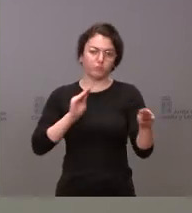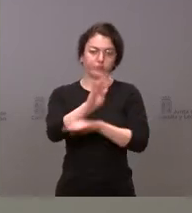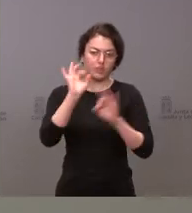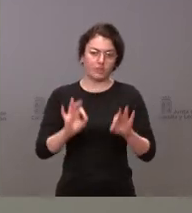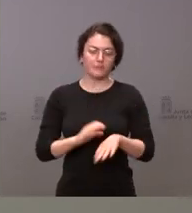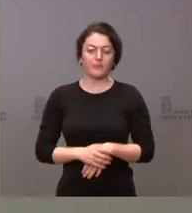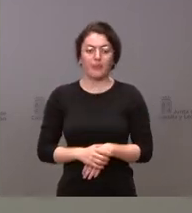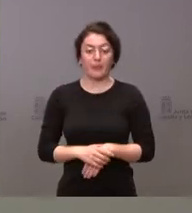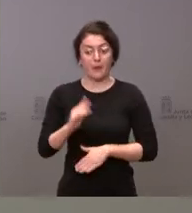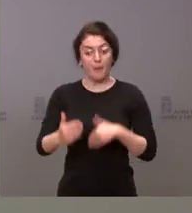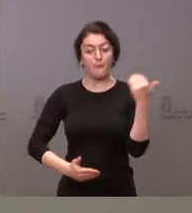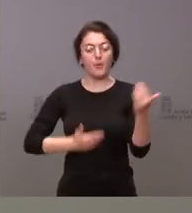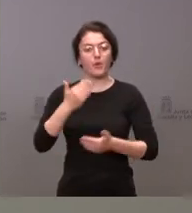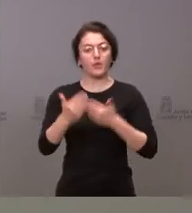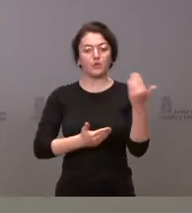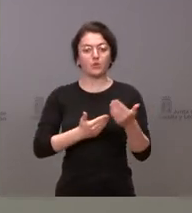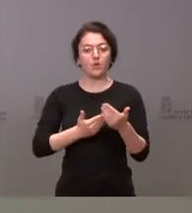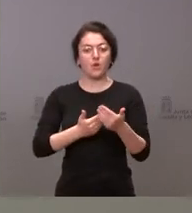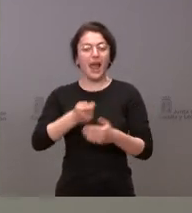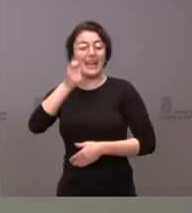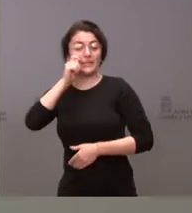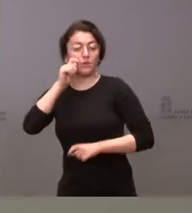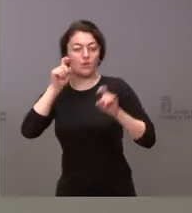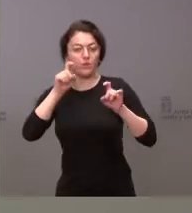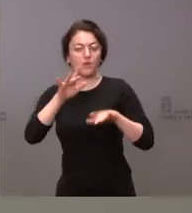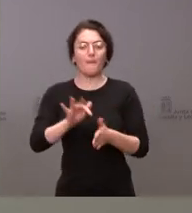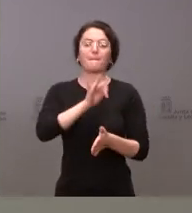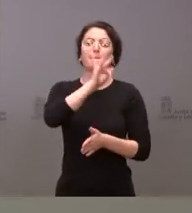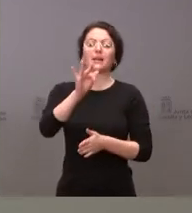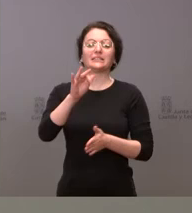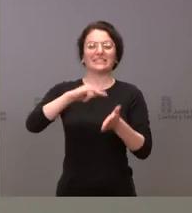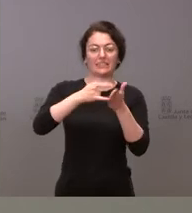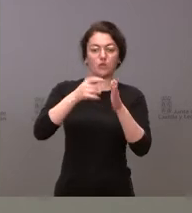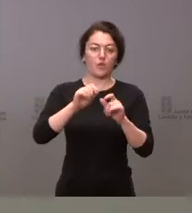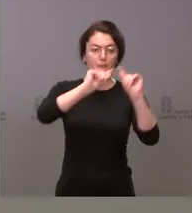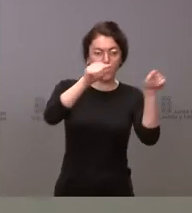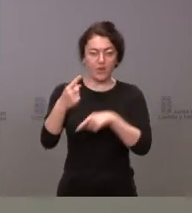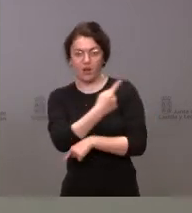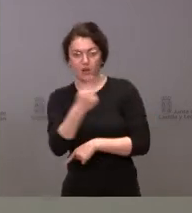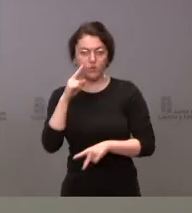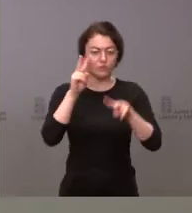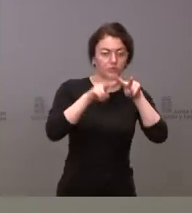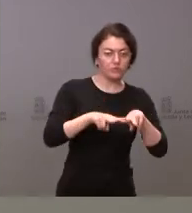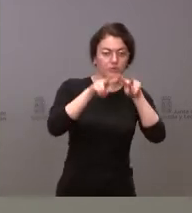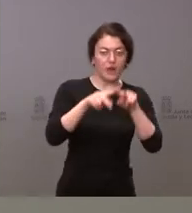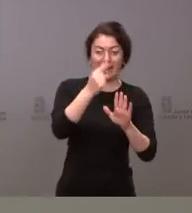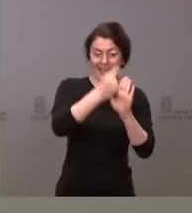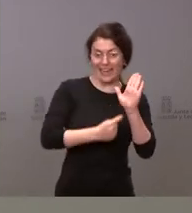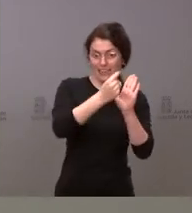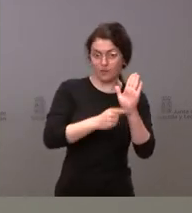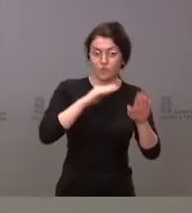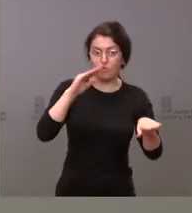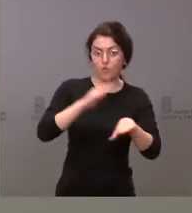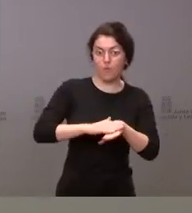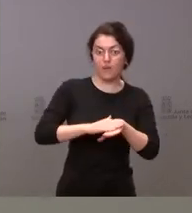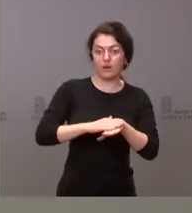Durante este proceso, inspectores de educación y técnicos de cada provincia han revisado el cumplimiento de los diferentes requisitos relacionados